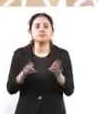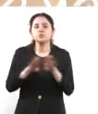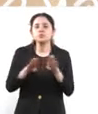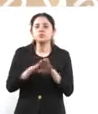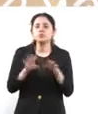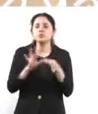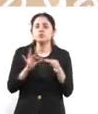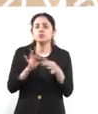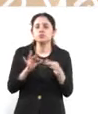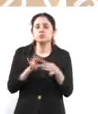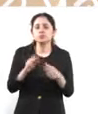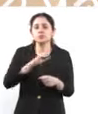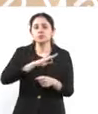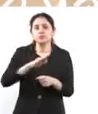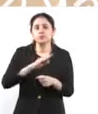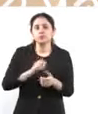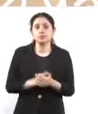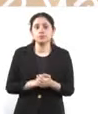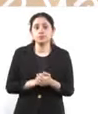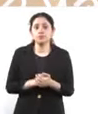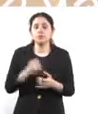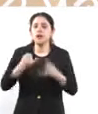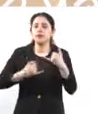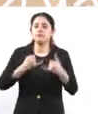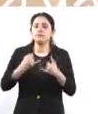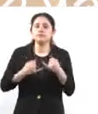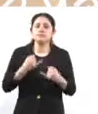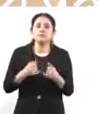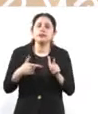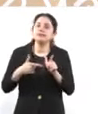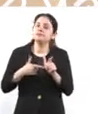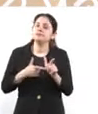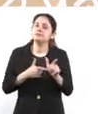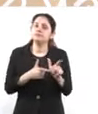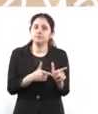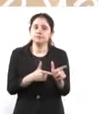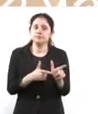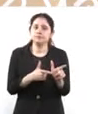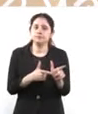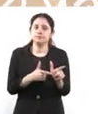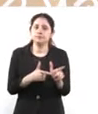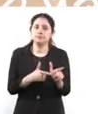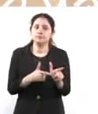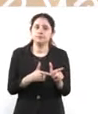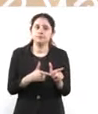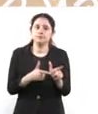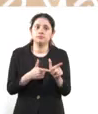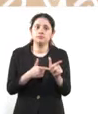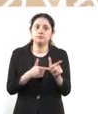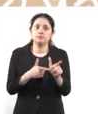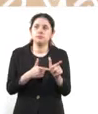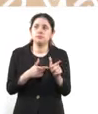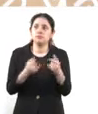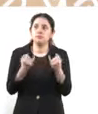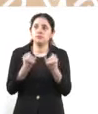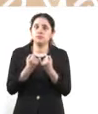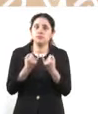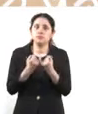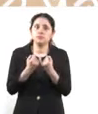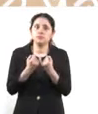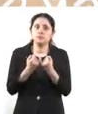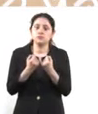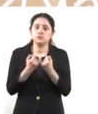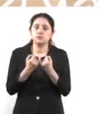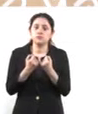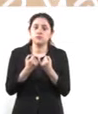jurídicos, pero los juicios siguen. También, inclusive, también para el otro ex servidor público o exfuncionario público, que